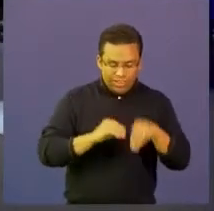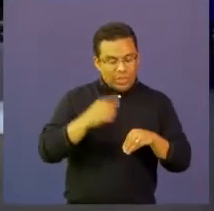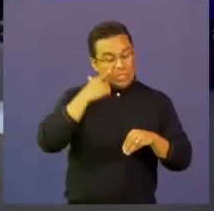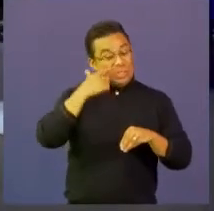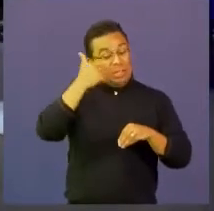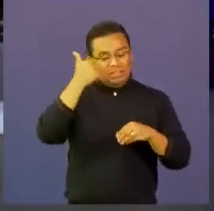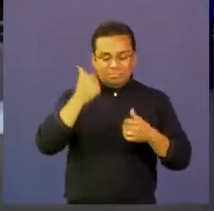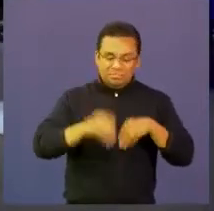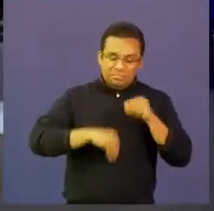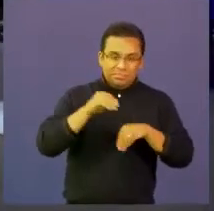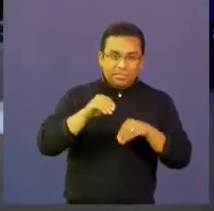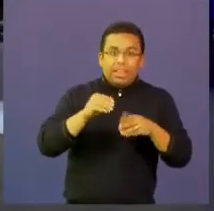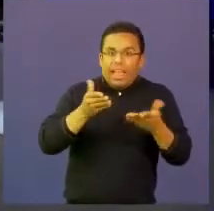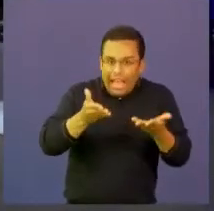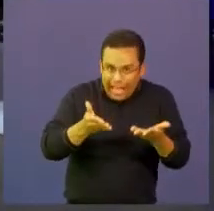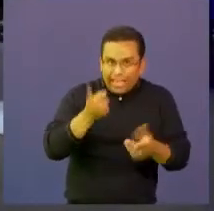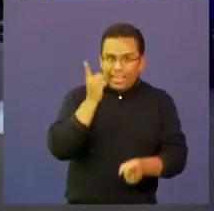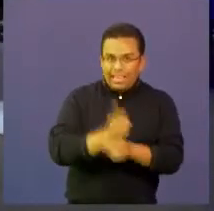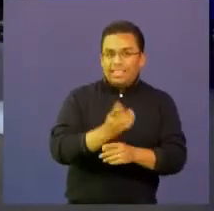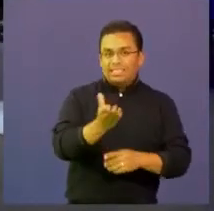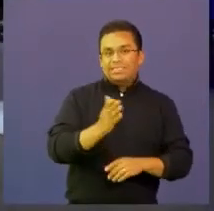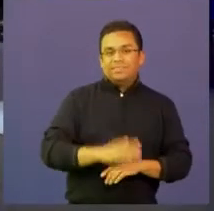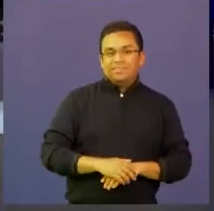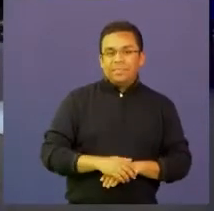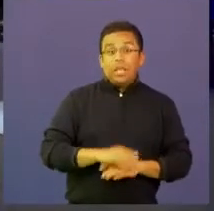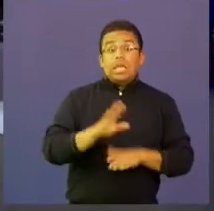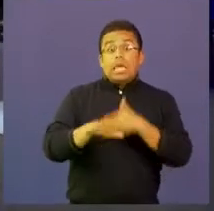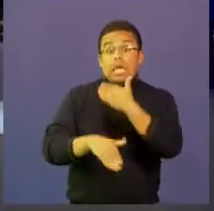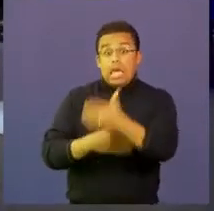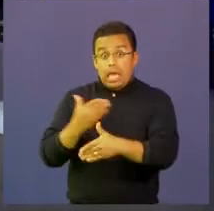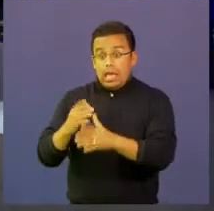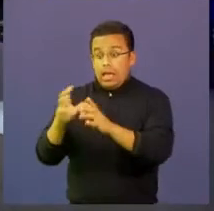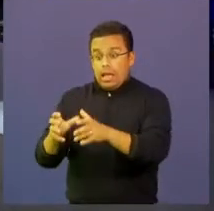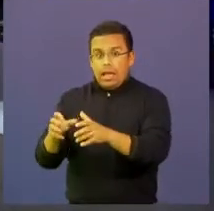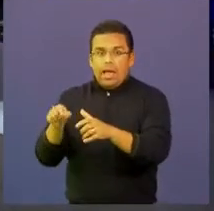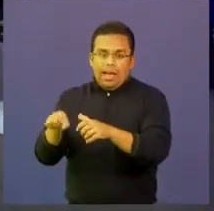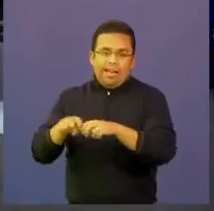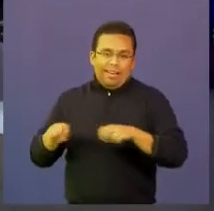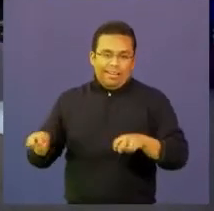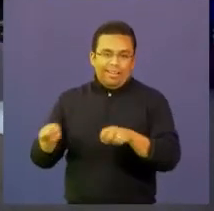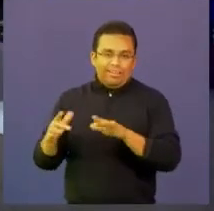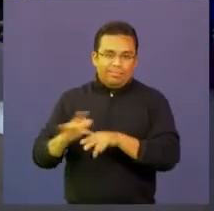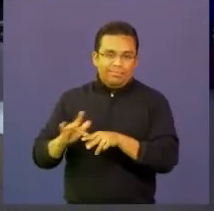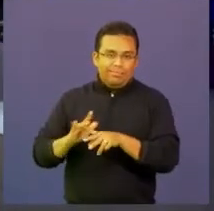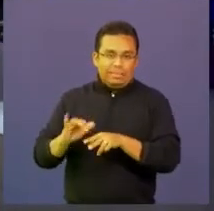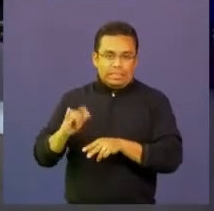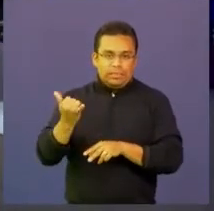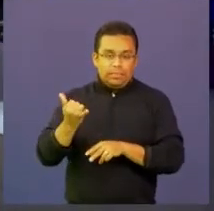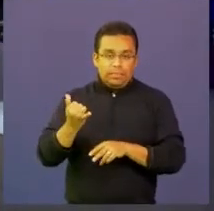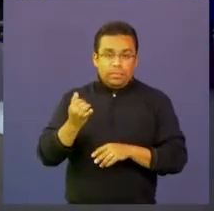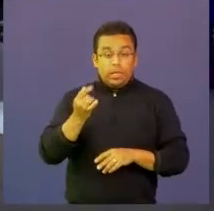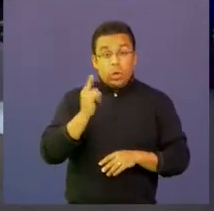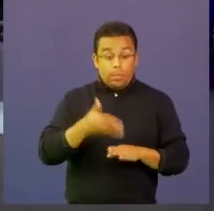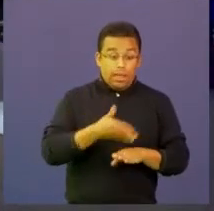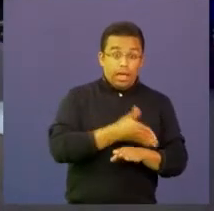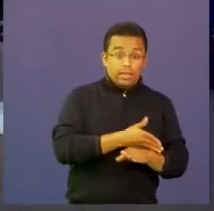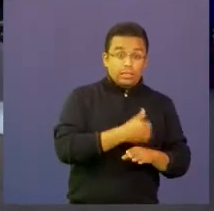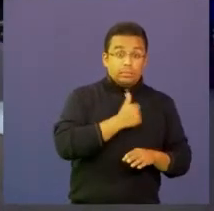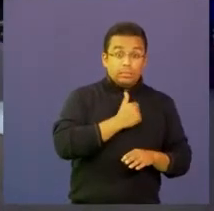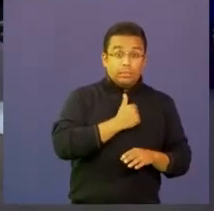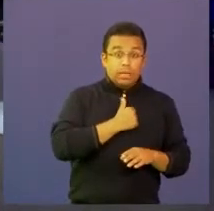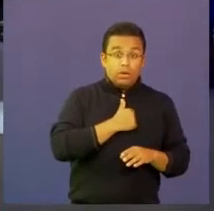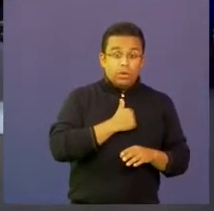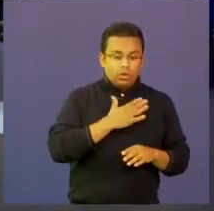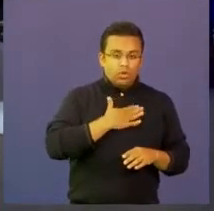ha sido para nosotros maravilloso con las instituciones con las cuales ya hemos trabajado que los profes la primera estrategia que adoptan es jugar con sus